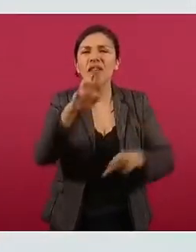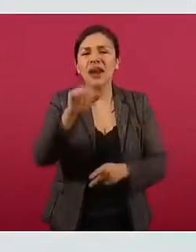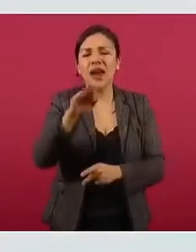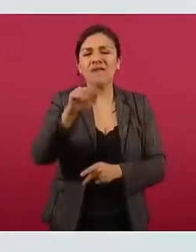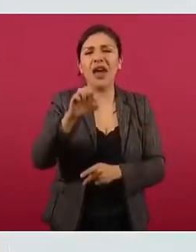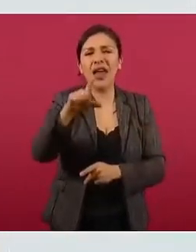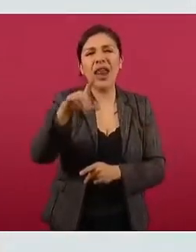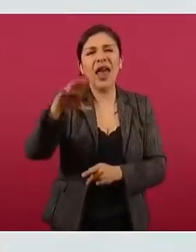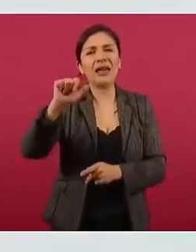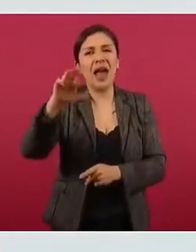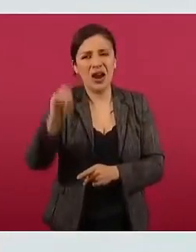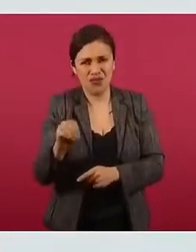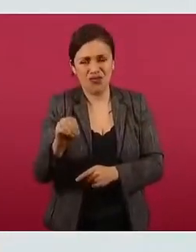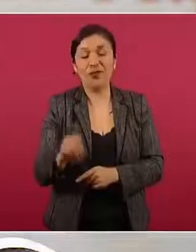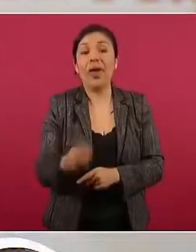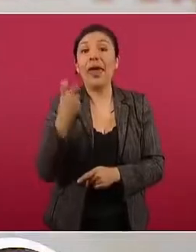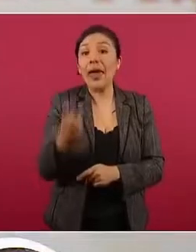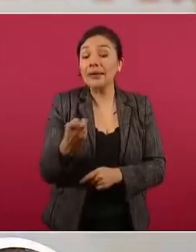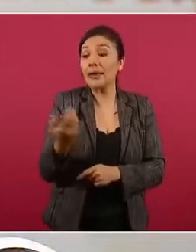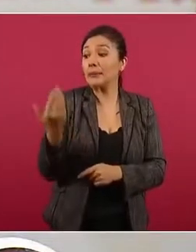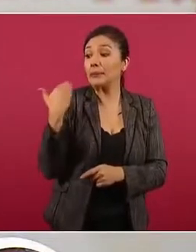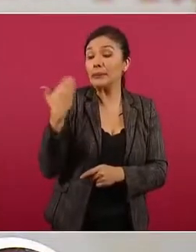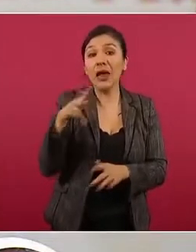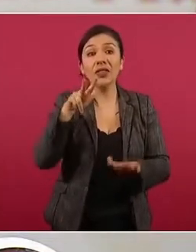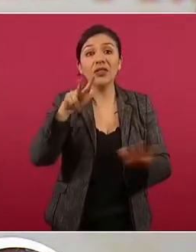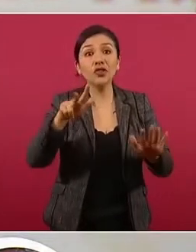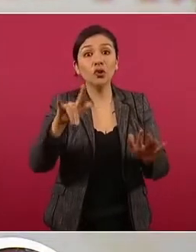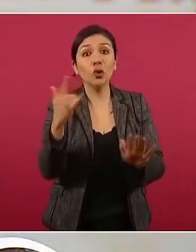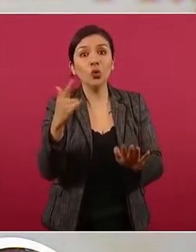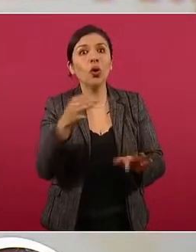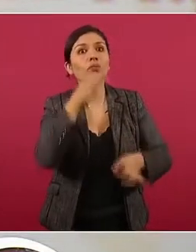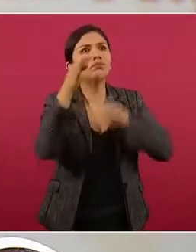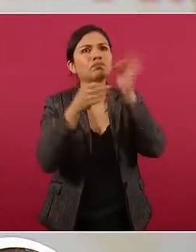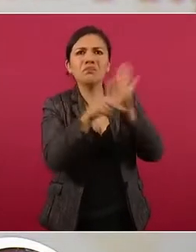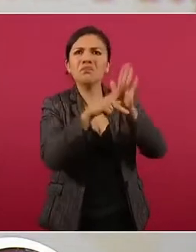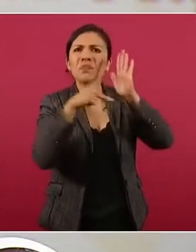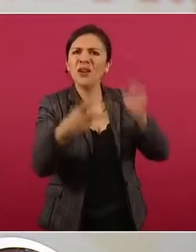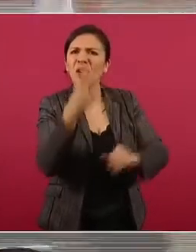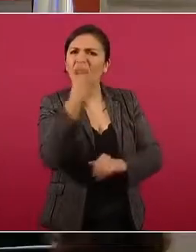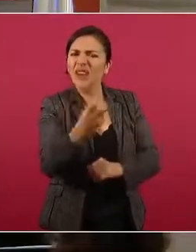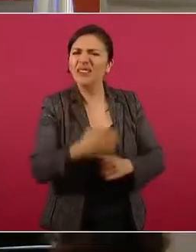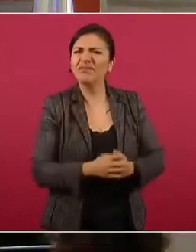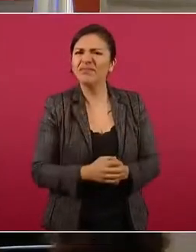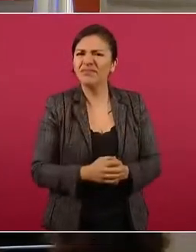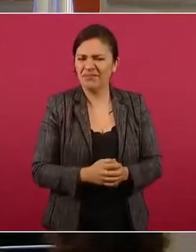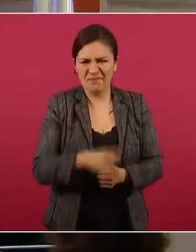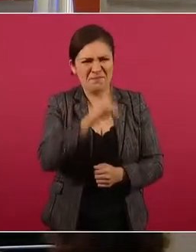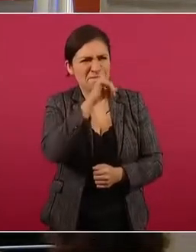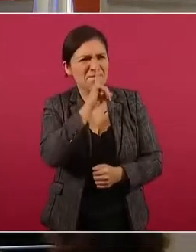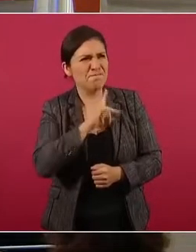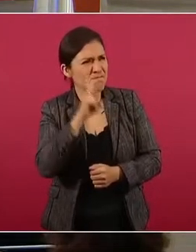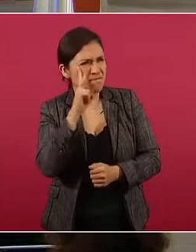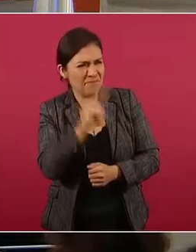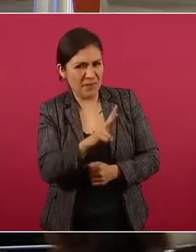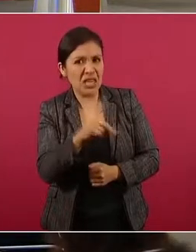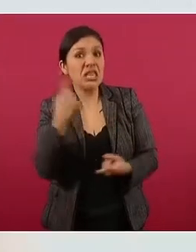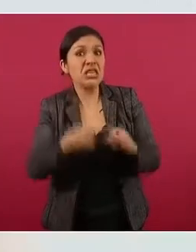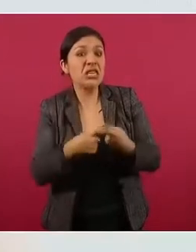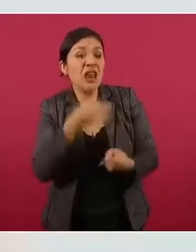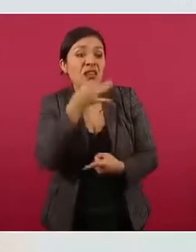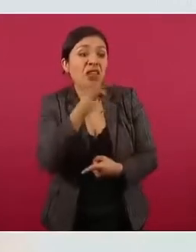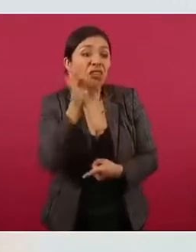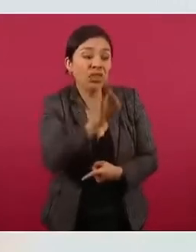de julio pasado, Héctor de Maulión publicó esa volada. O lo engañó su fuente, o